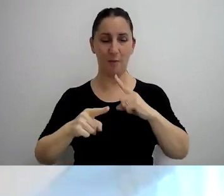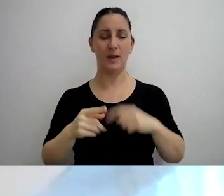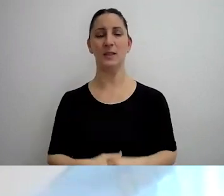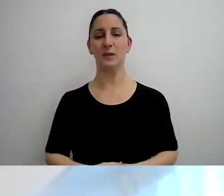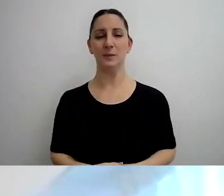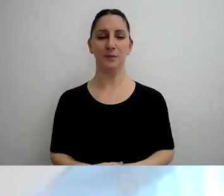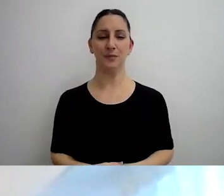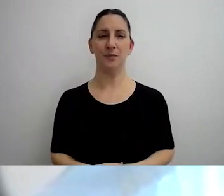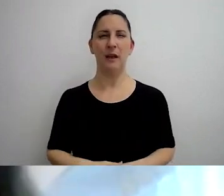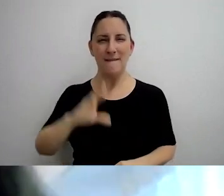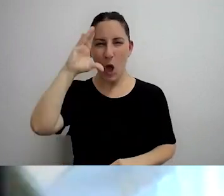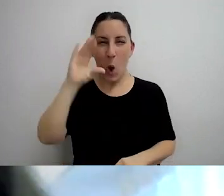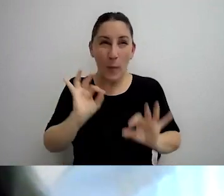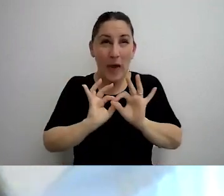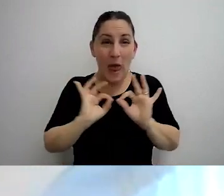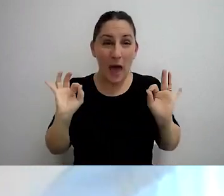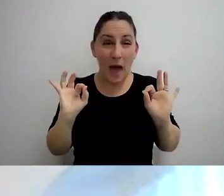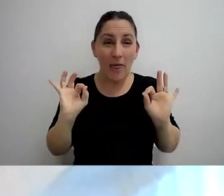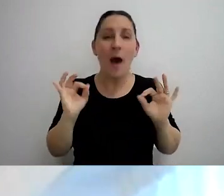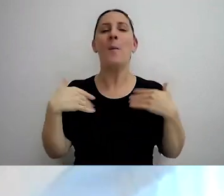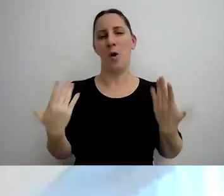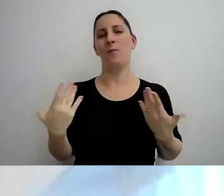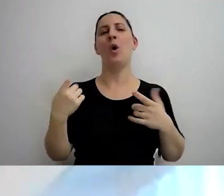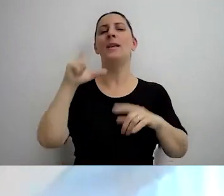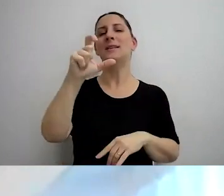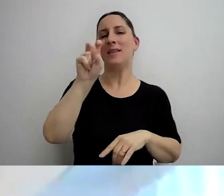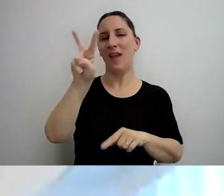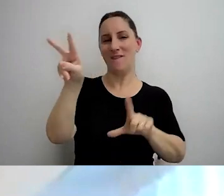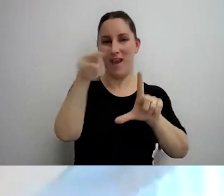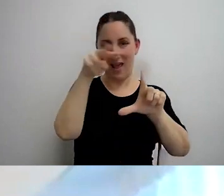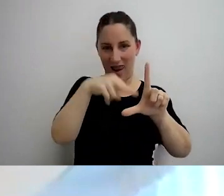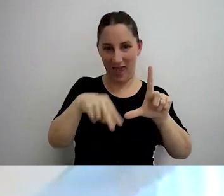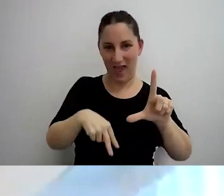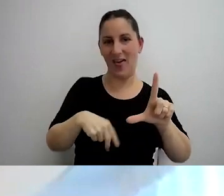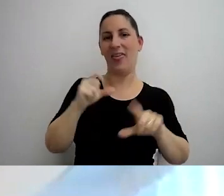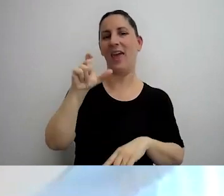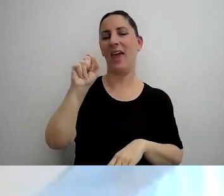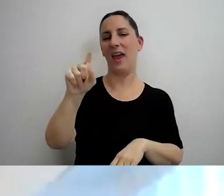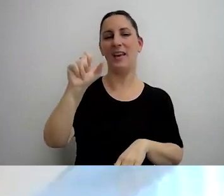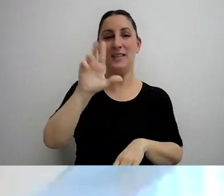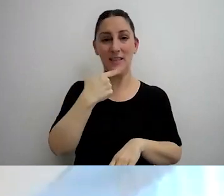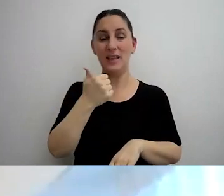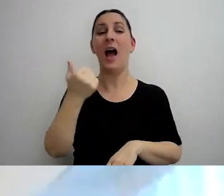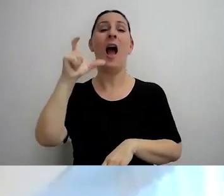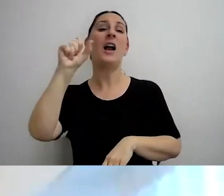si no me estoy olvidando de nada, voy a leerles el currículum de Cristina, y antes de la exposición de Carolina,